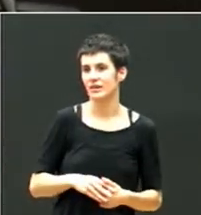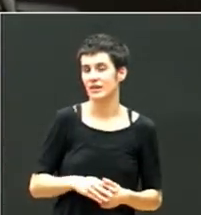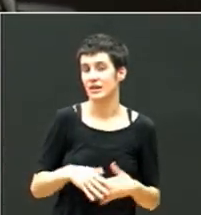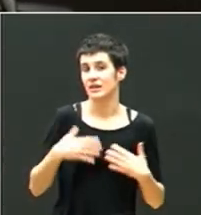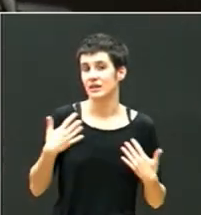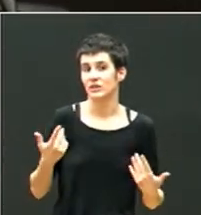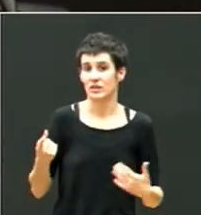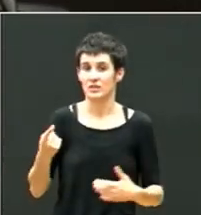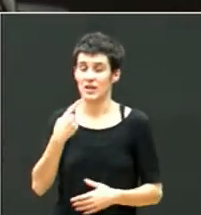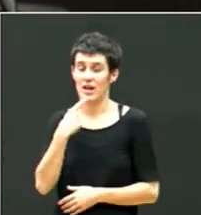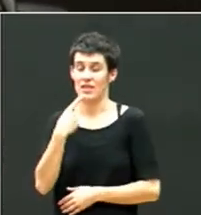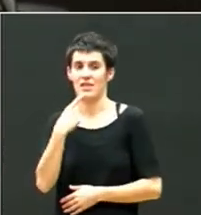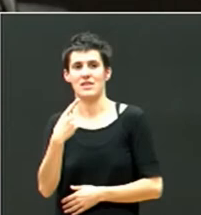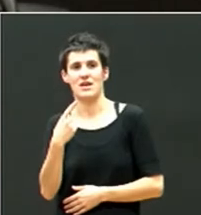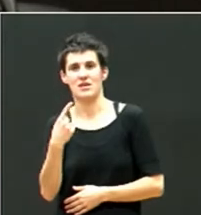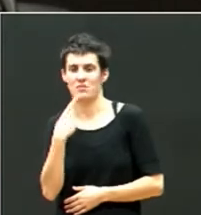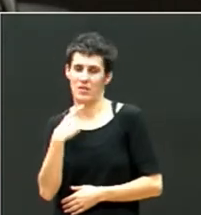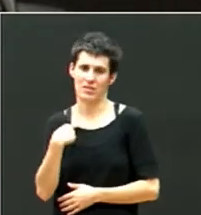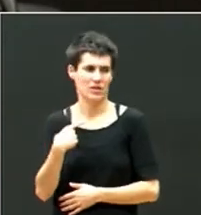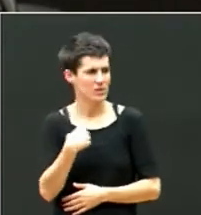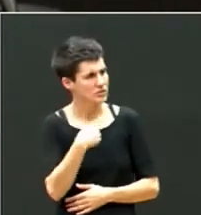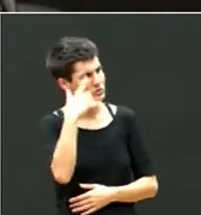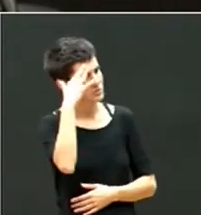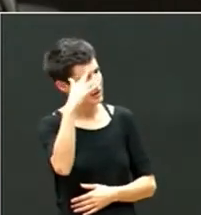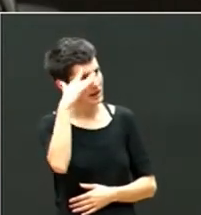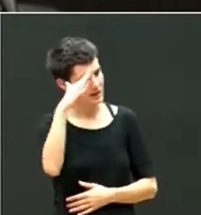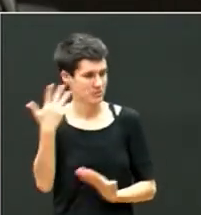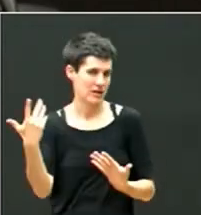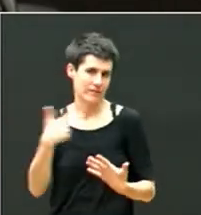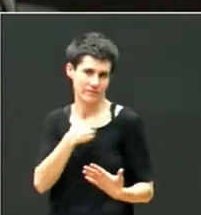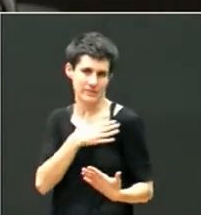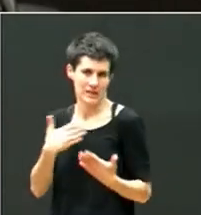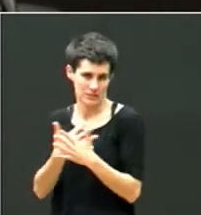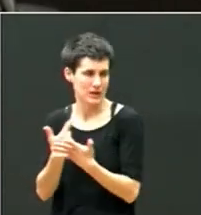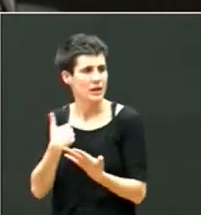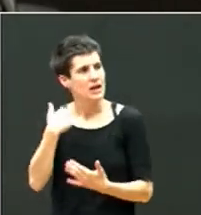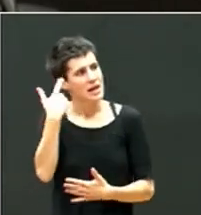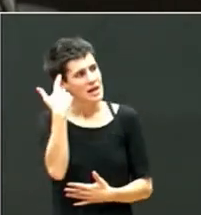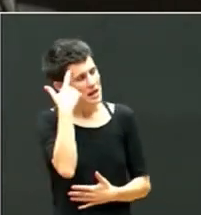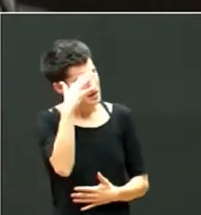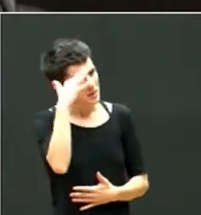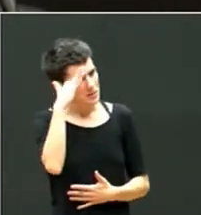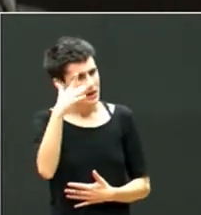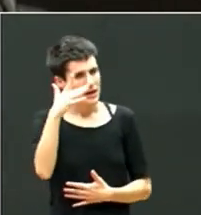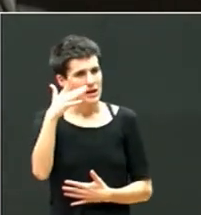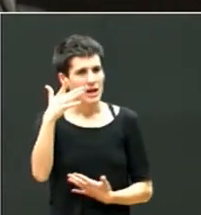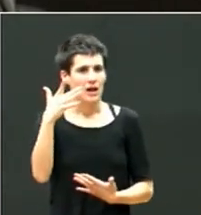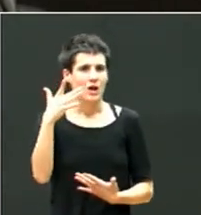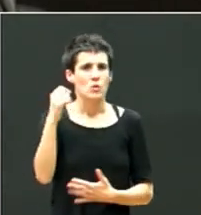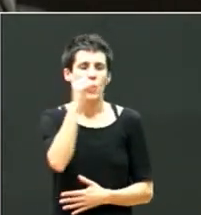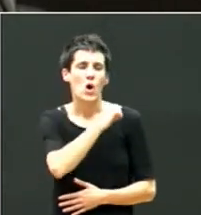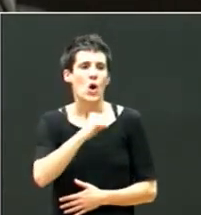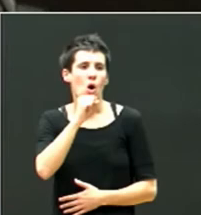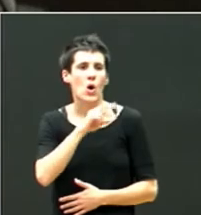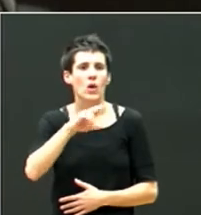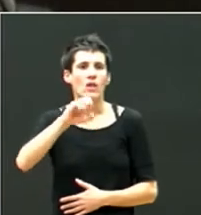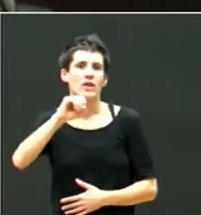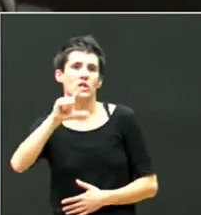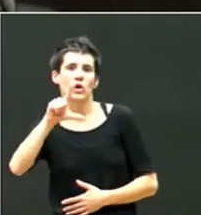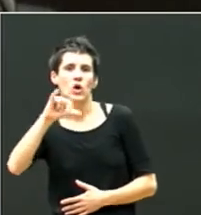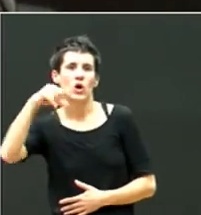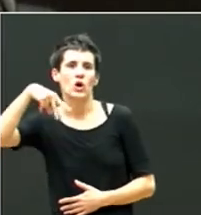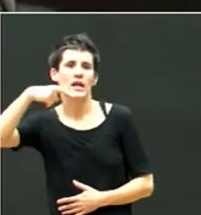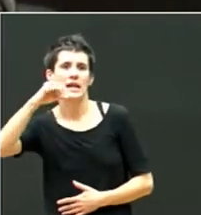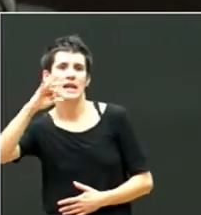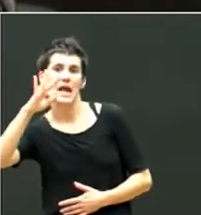una cosa que ya comentaba es, tú te imaginas, para explicarme lo que era, que estás estudiando en un concierto de los Rolling Stones, en medio de un concierto, tocando